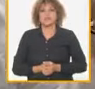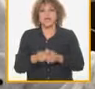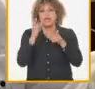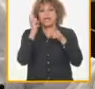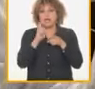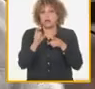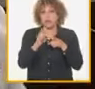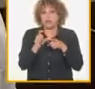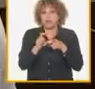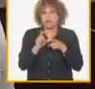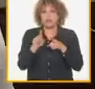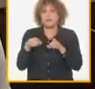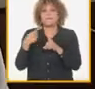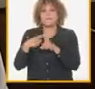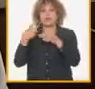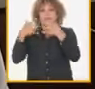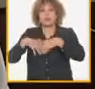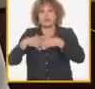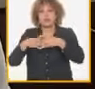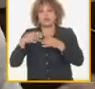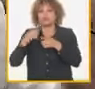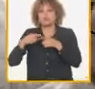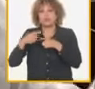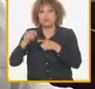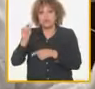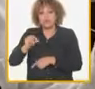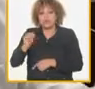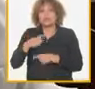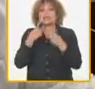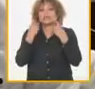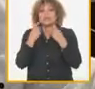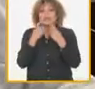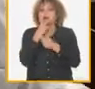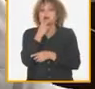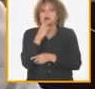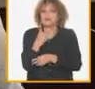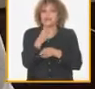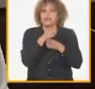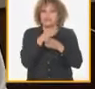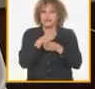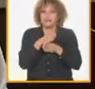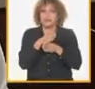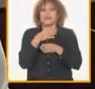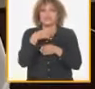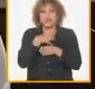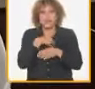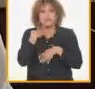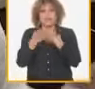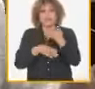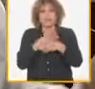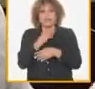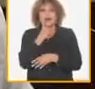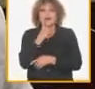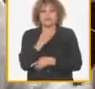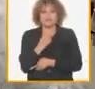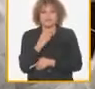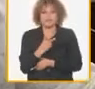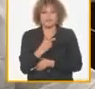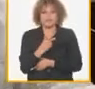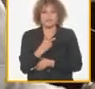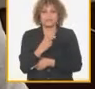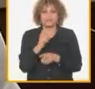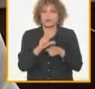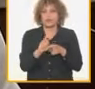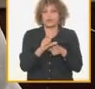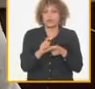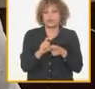requiere que los atendamos de manera diferente hay problemas de atención a las cooperativas nuestras no podemos hablar de producción si